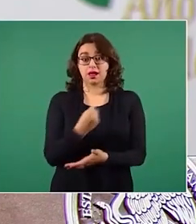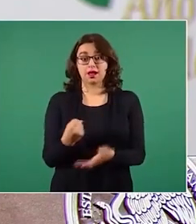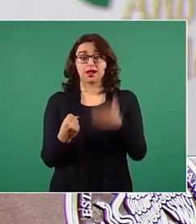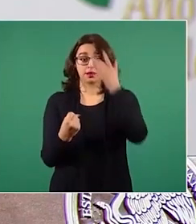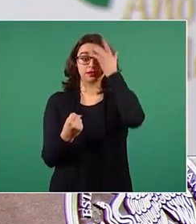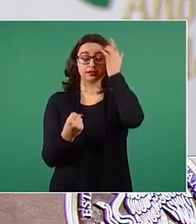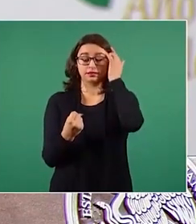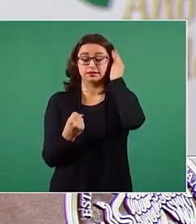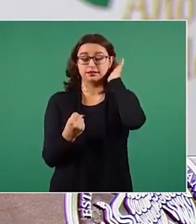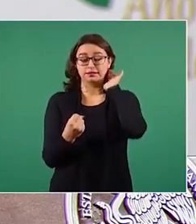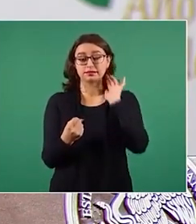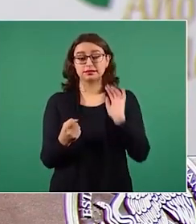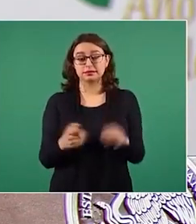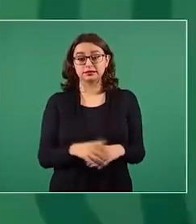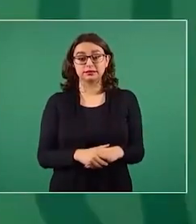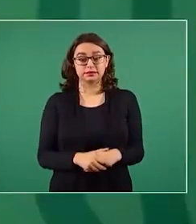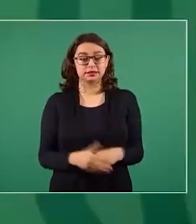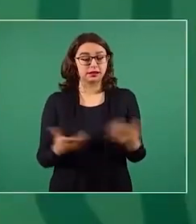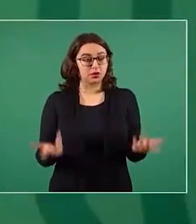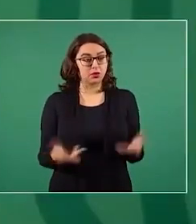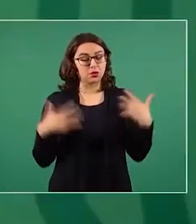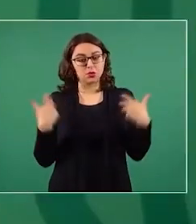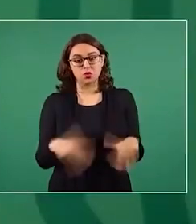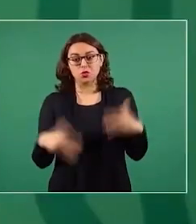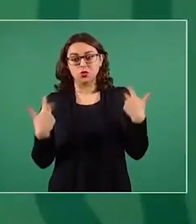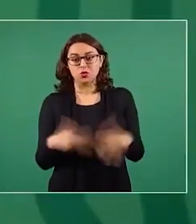gobierno, en el primer gobierno